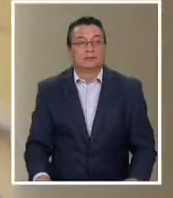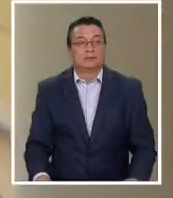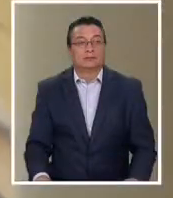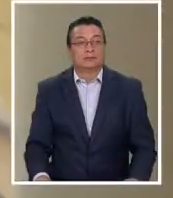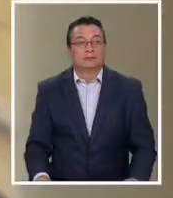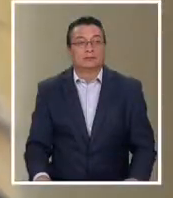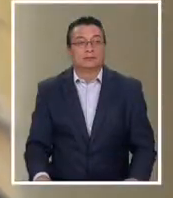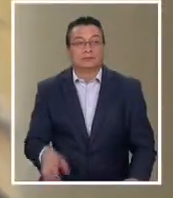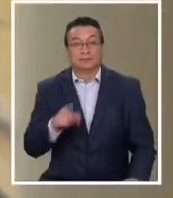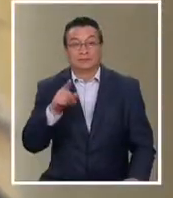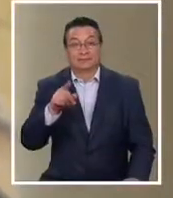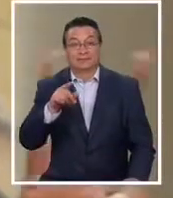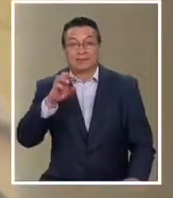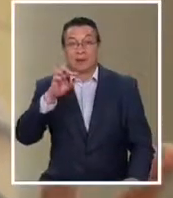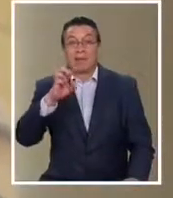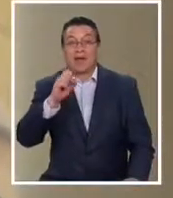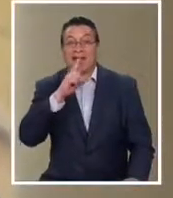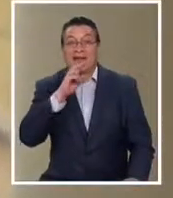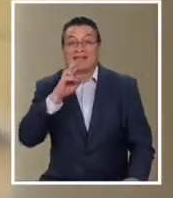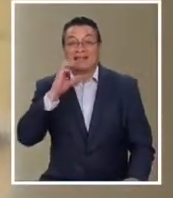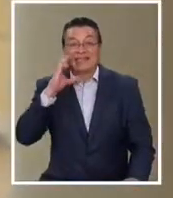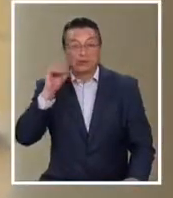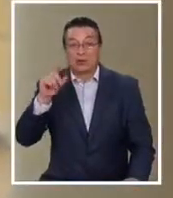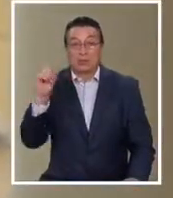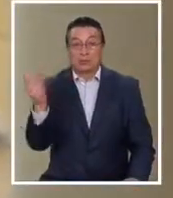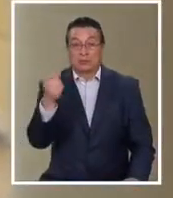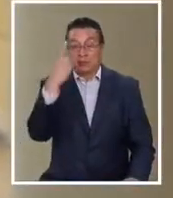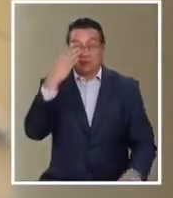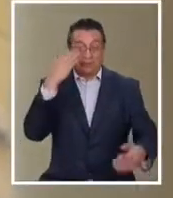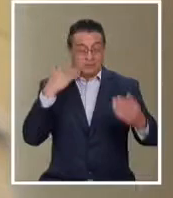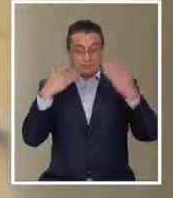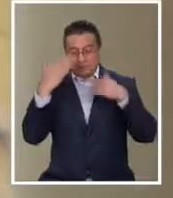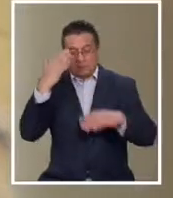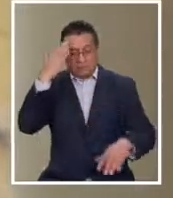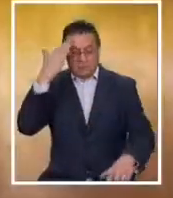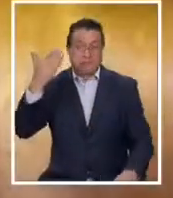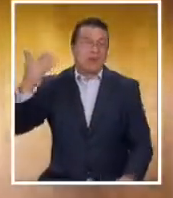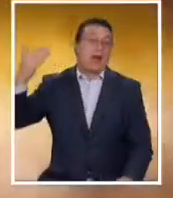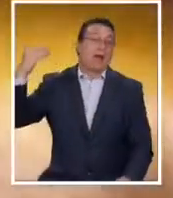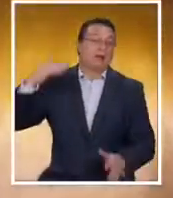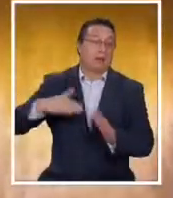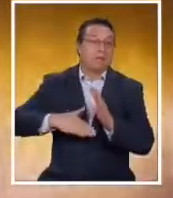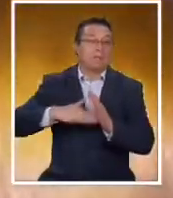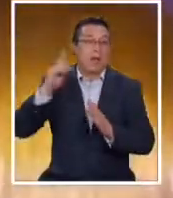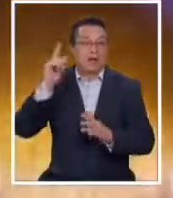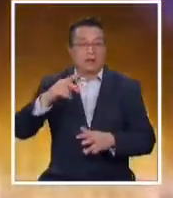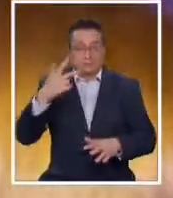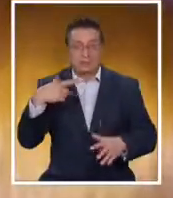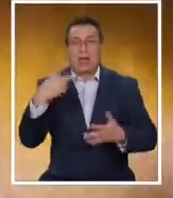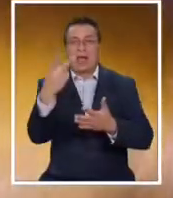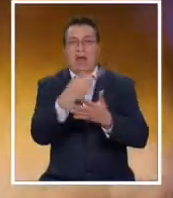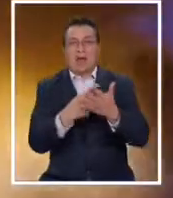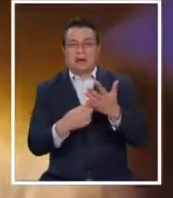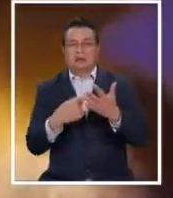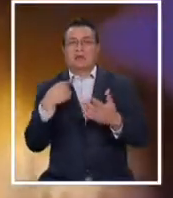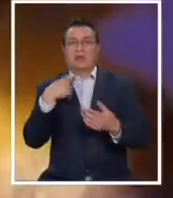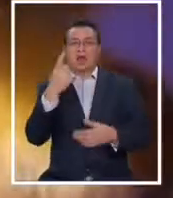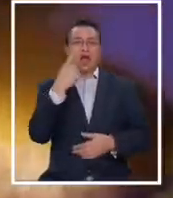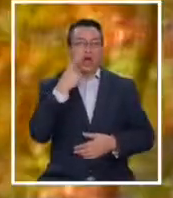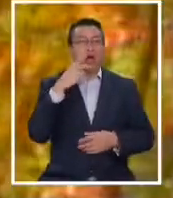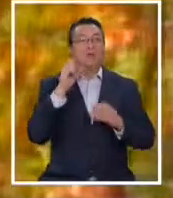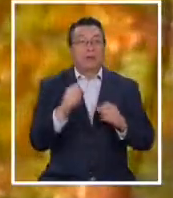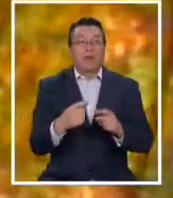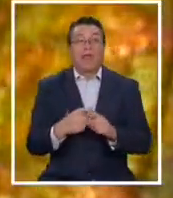El pato de haber sido como de las primeras estrellas estilistas, así que uno recuerda que estaba con grandes artistas, que podría haber sido